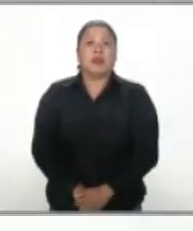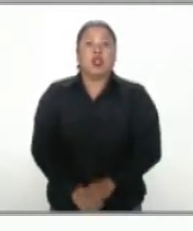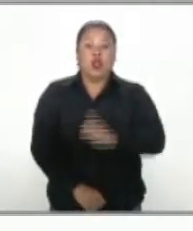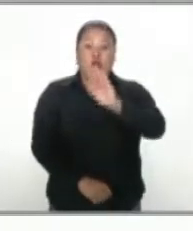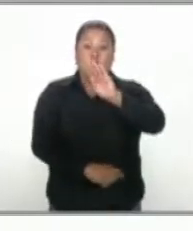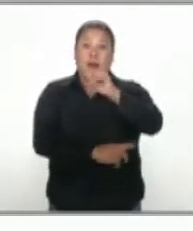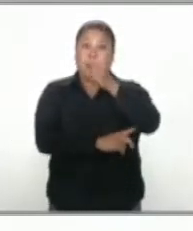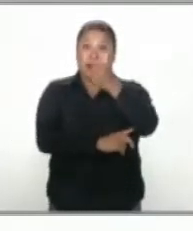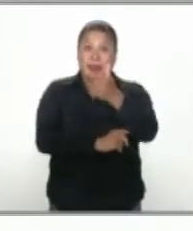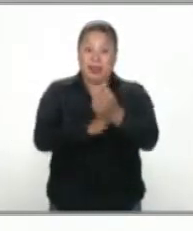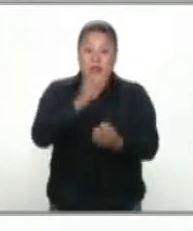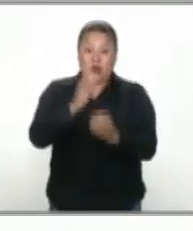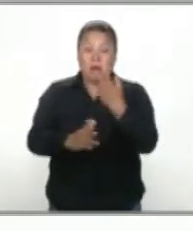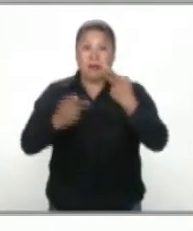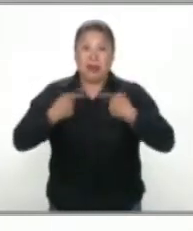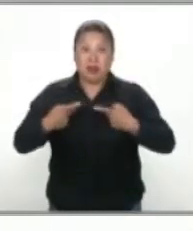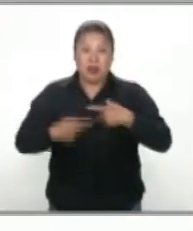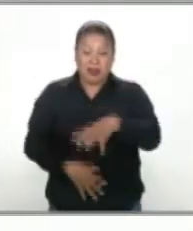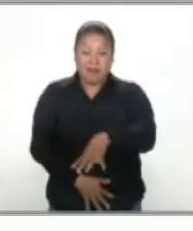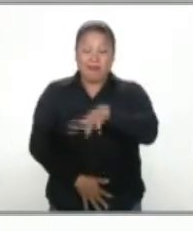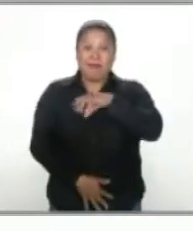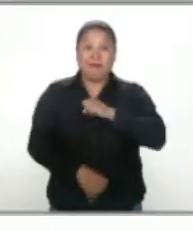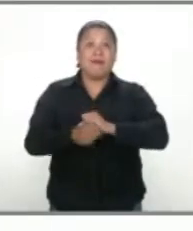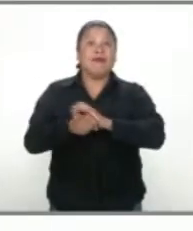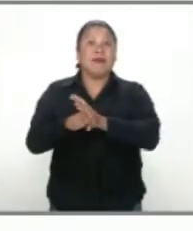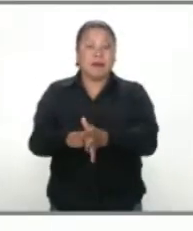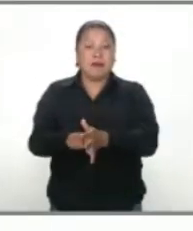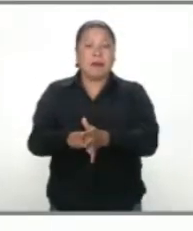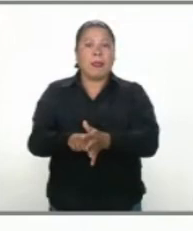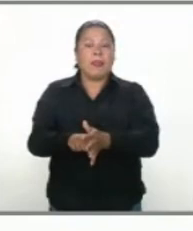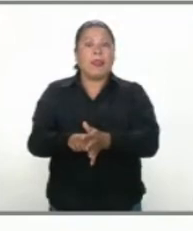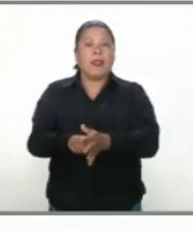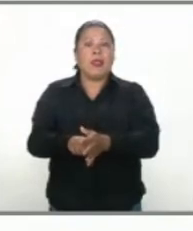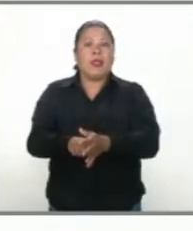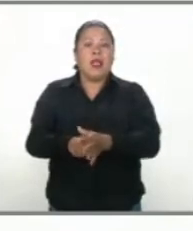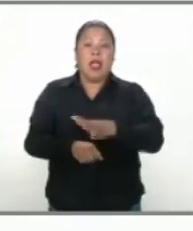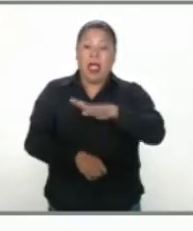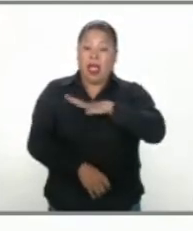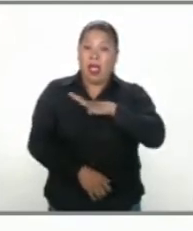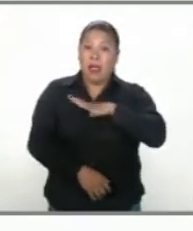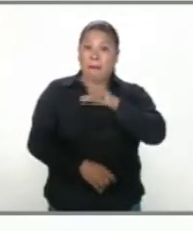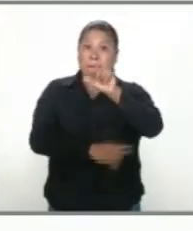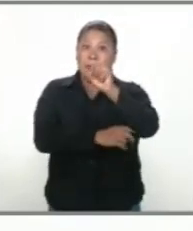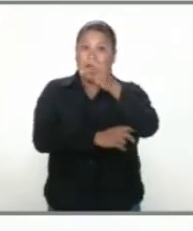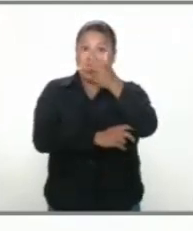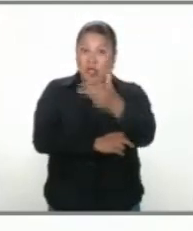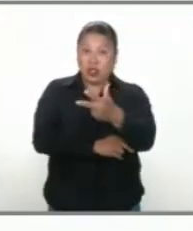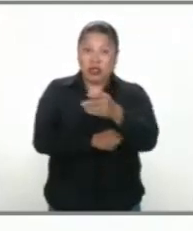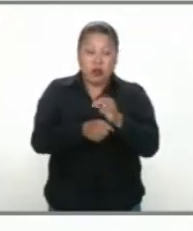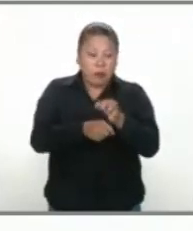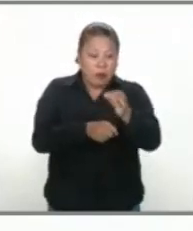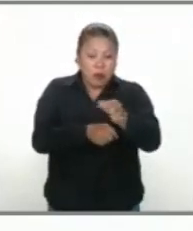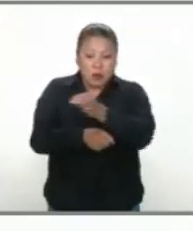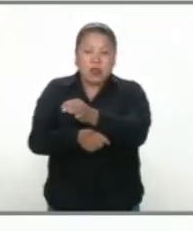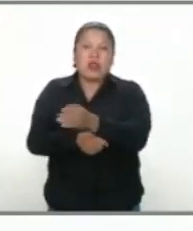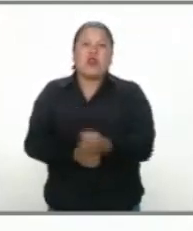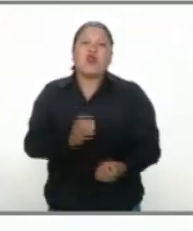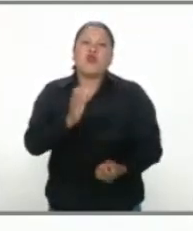casos nuevos reportados en esta jornada, informamos que hay 28 municipios que presentan casos nuevos.